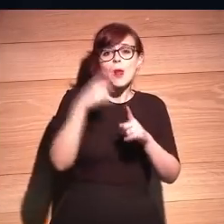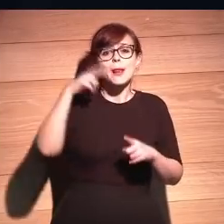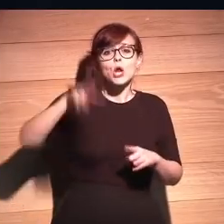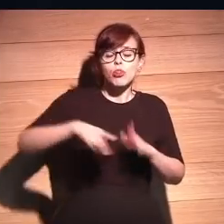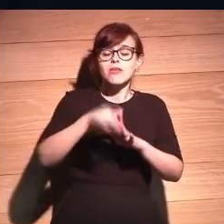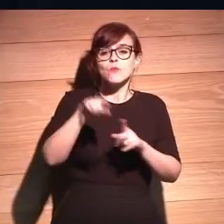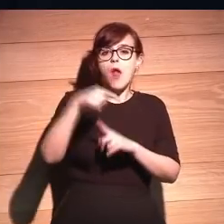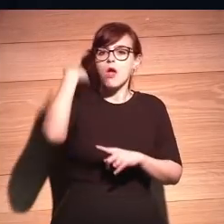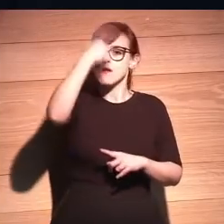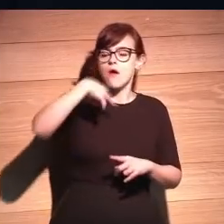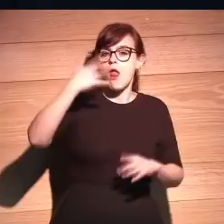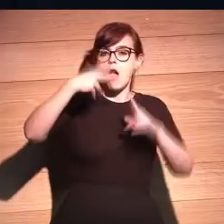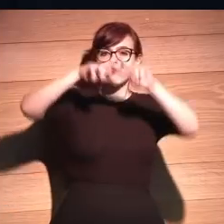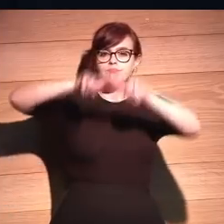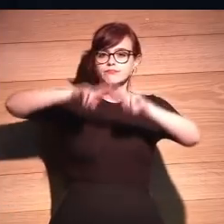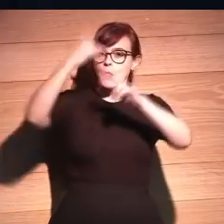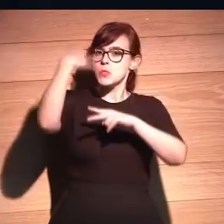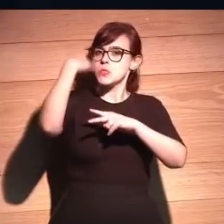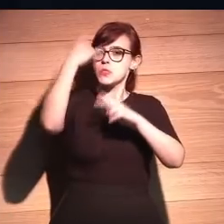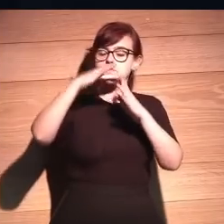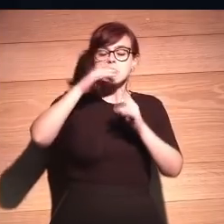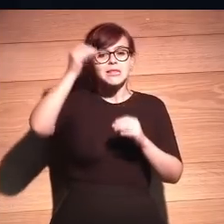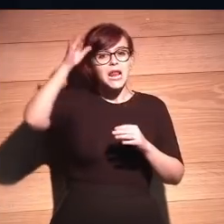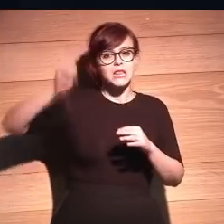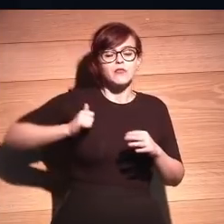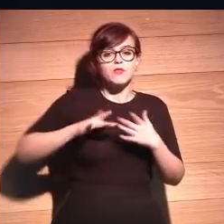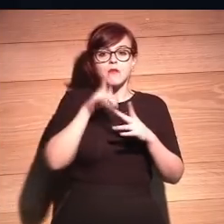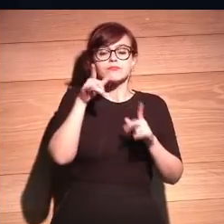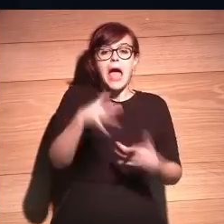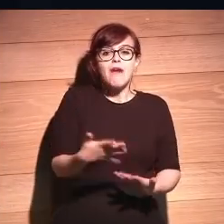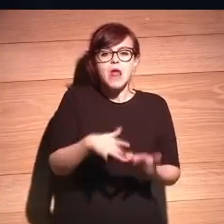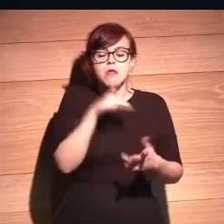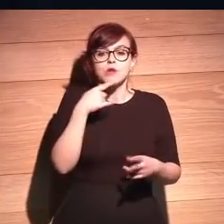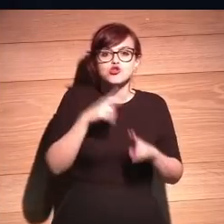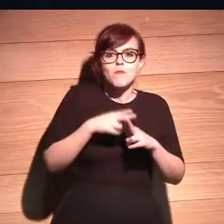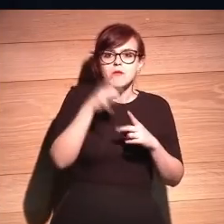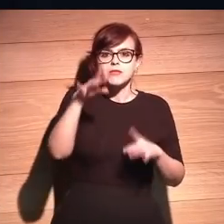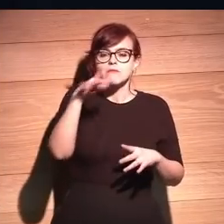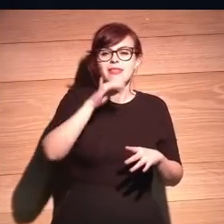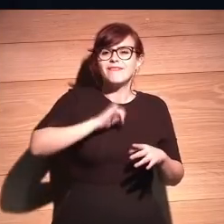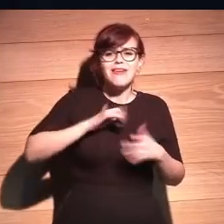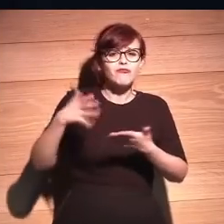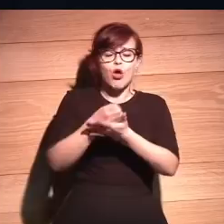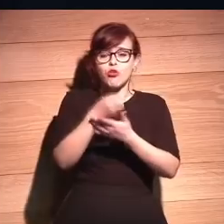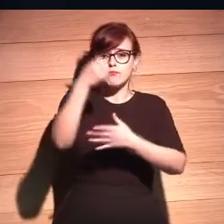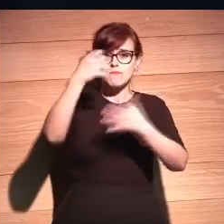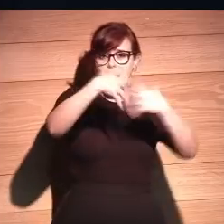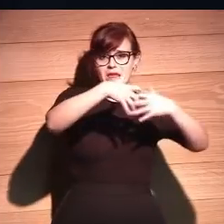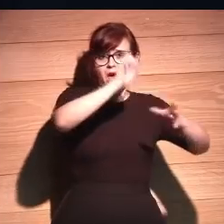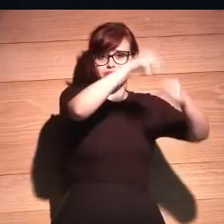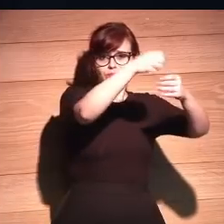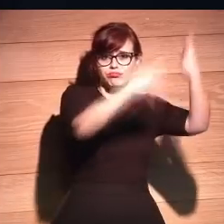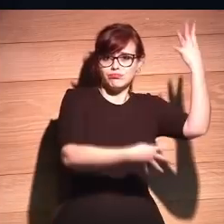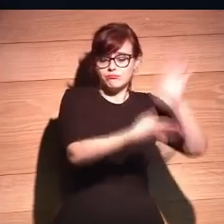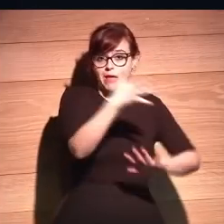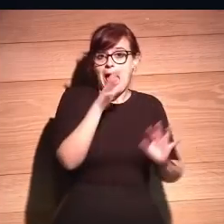reconocidos con caras mediante inteligencia artificial. ¿Dónde queda el anonimato, la libertad de no estar controlado por una máquina?